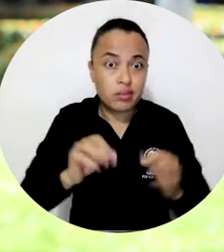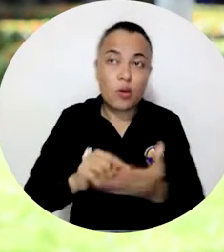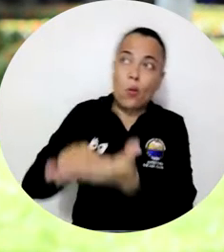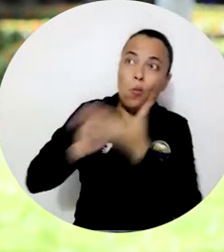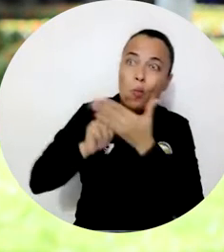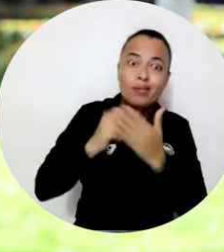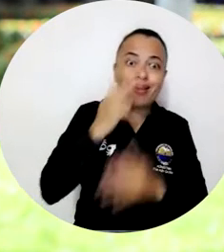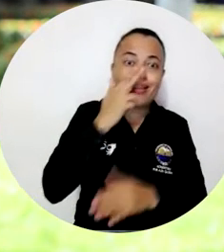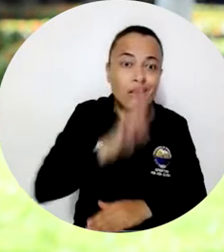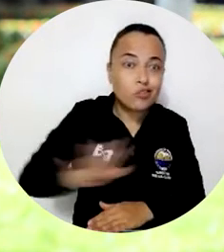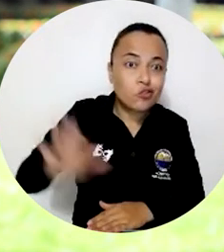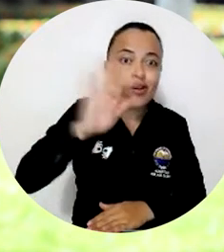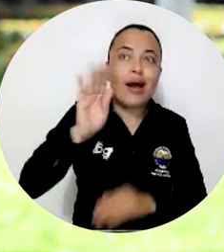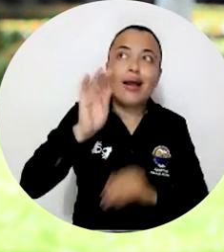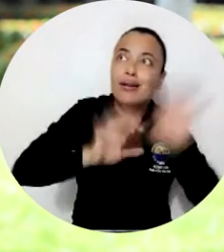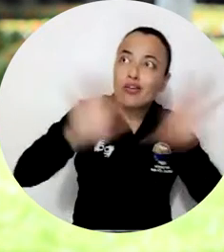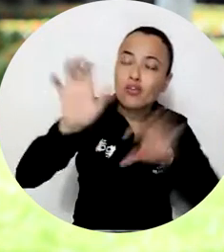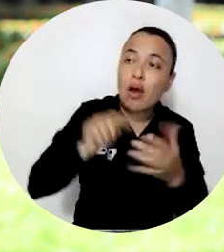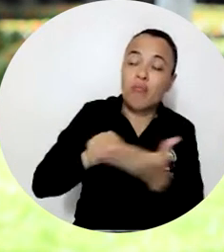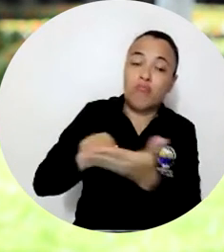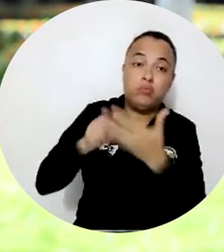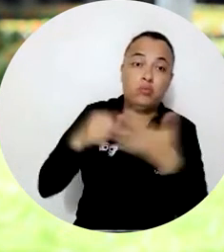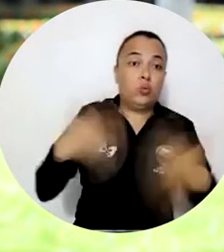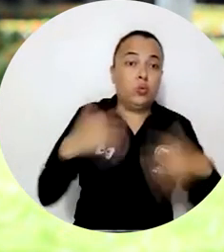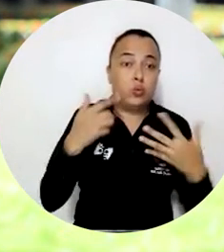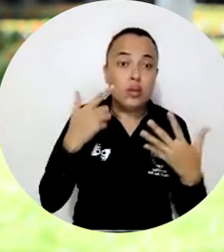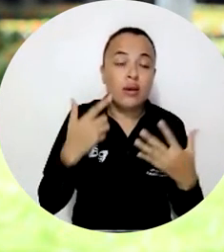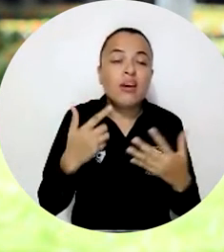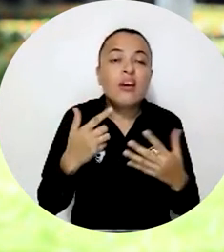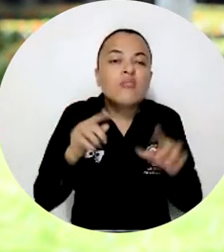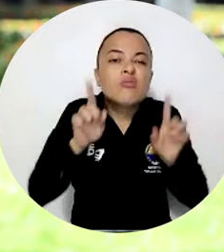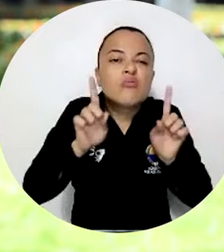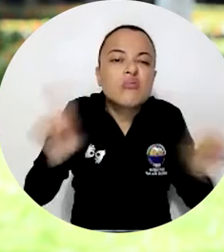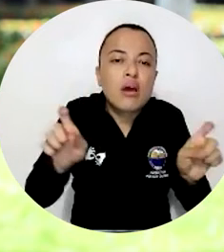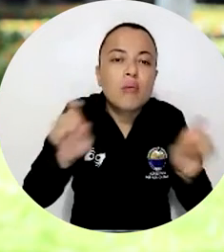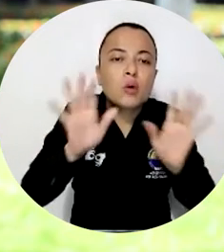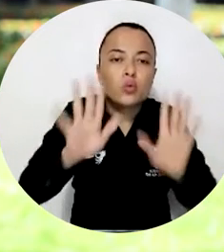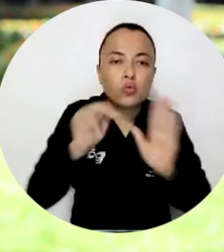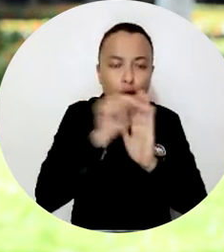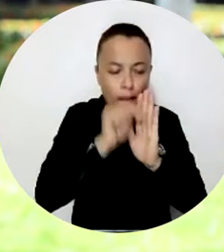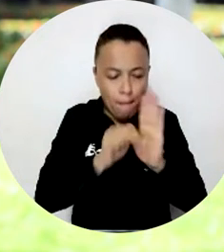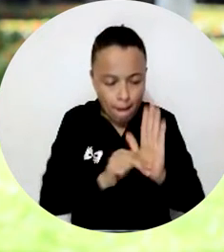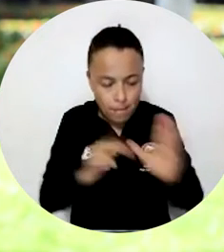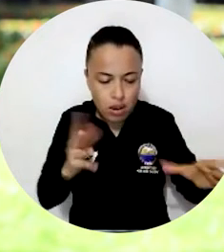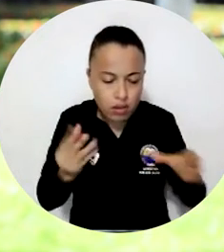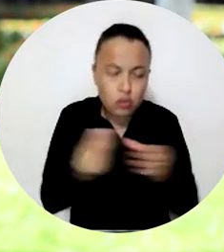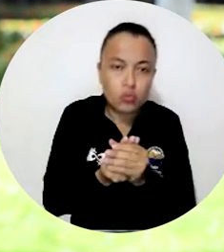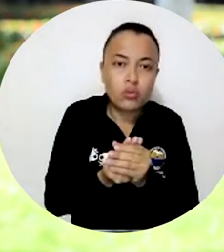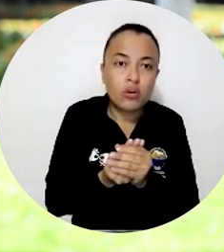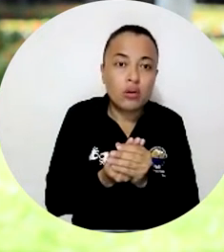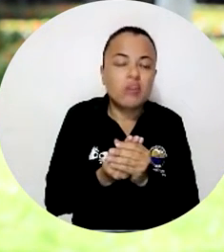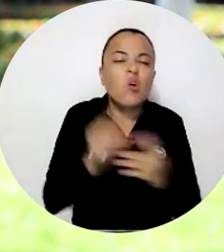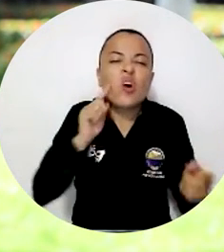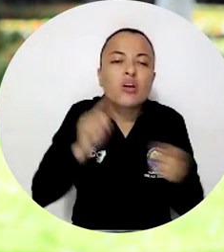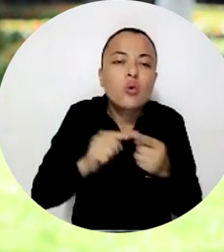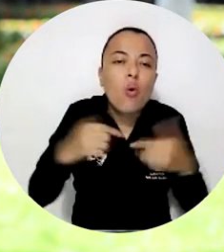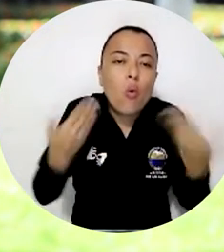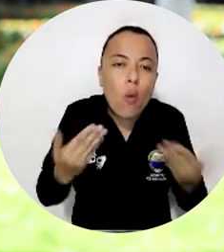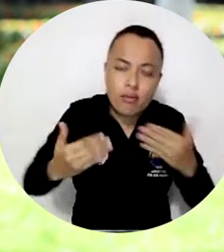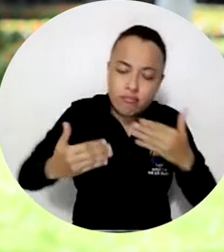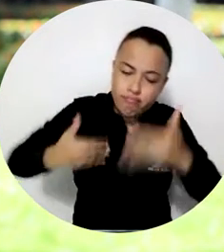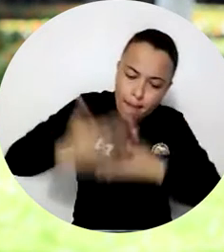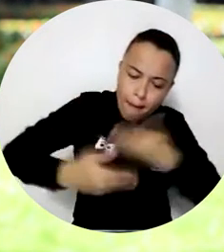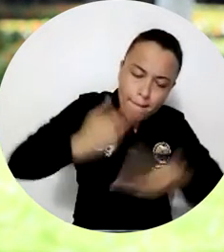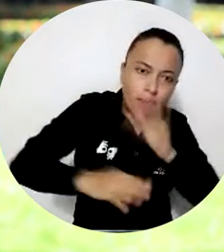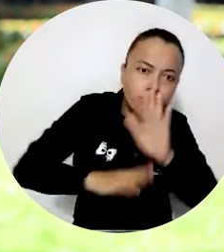a nivel regional y nacional en cuanto a su política de inclusión, pues es avanzar, avanzar. Cada vez que escalamos